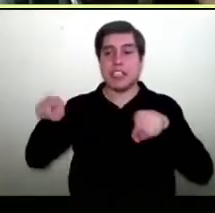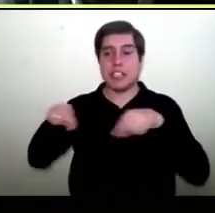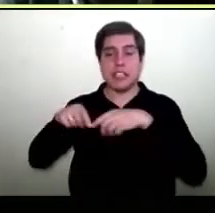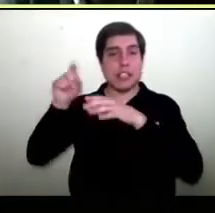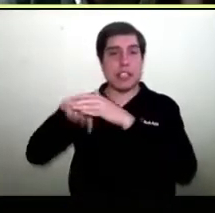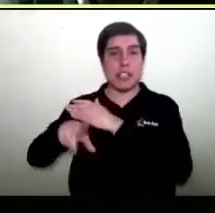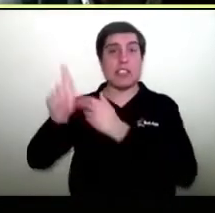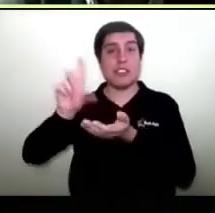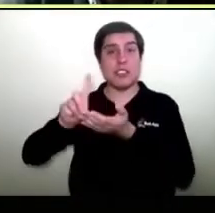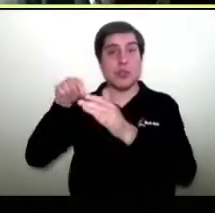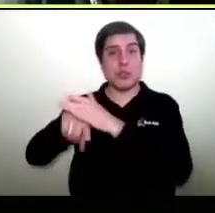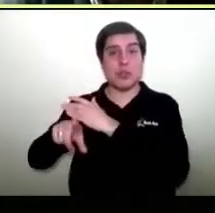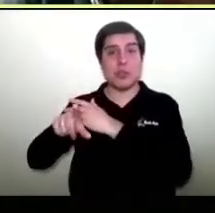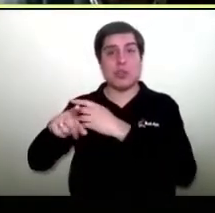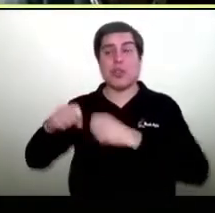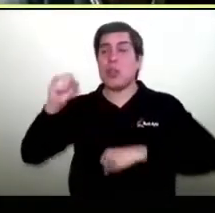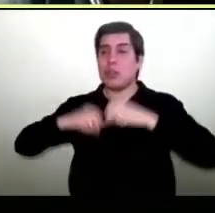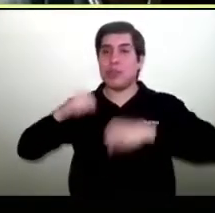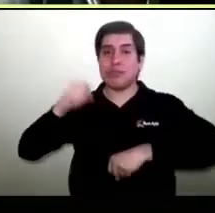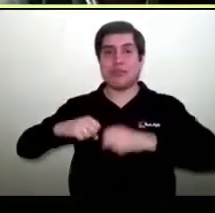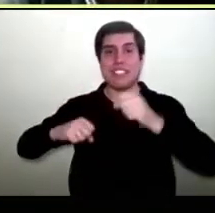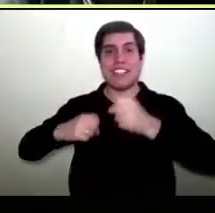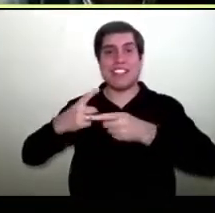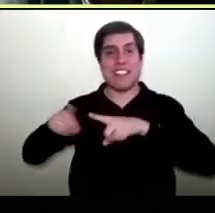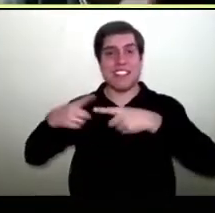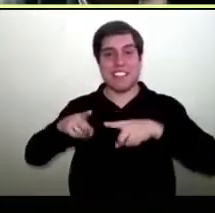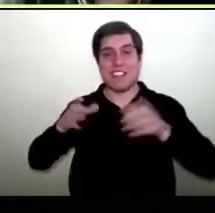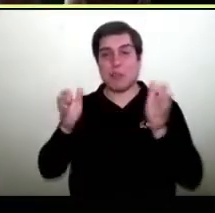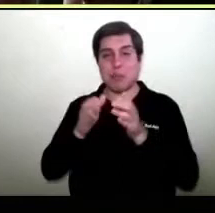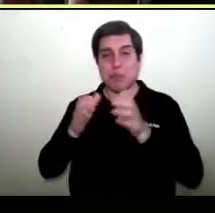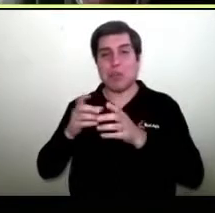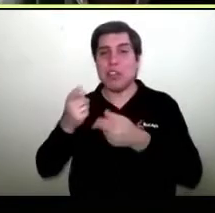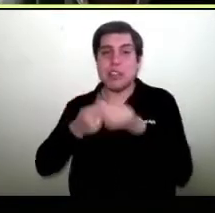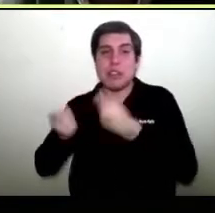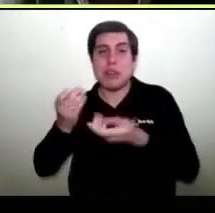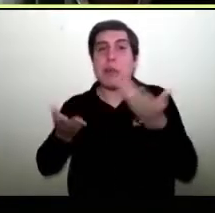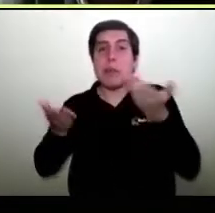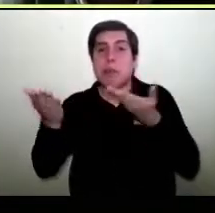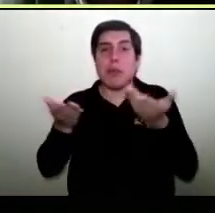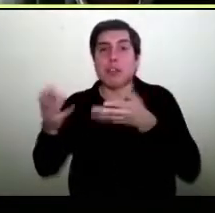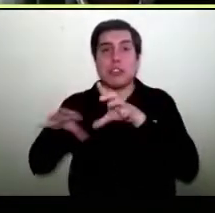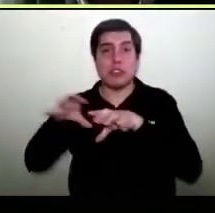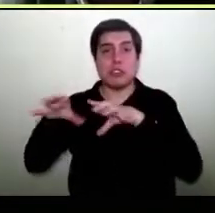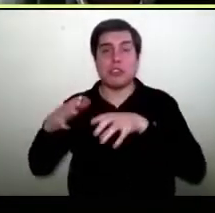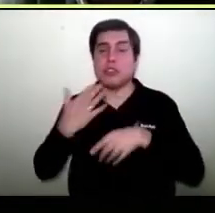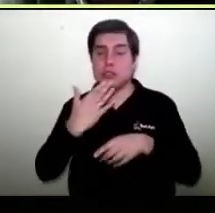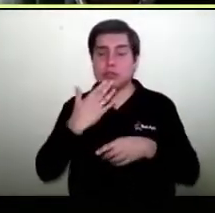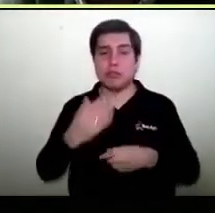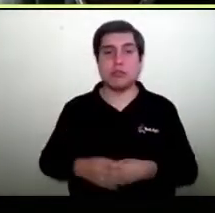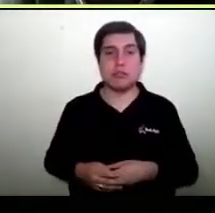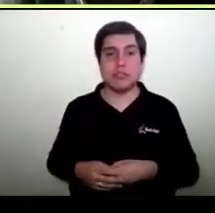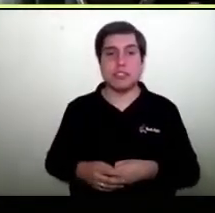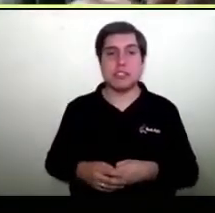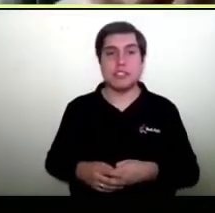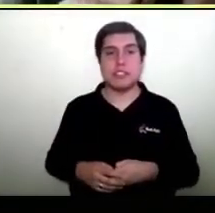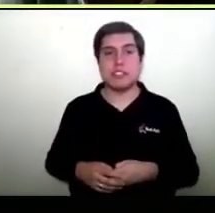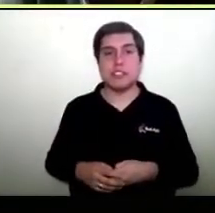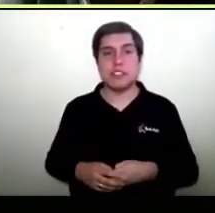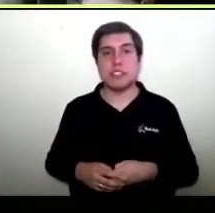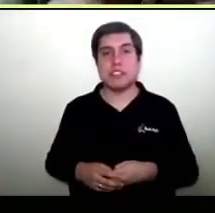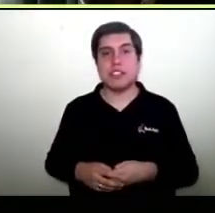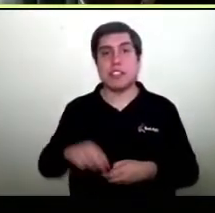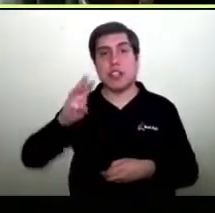de rubros, tamaños, dueños, lugares, se ofrecen productos y servicios y eso es muy importante. La gracia de los